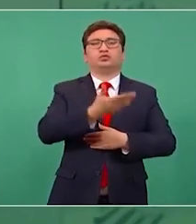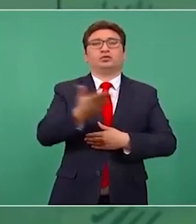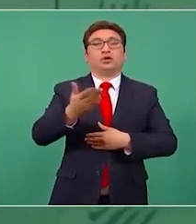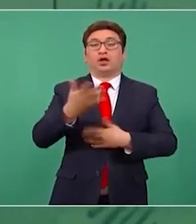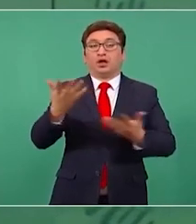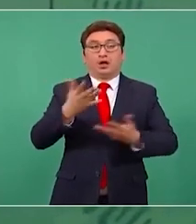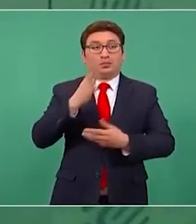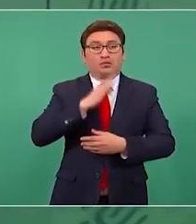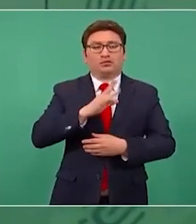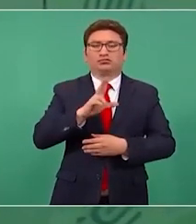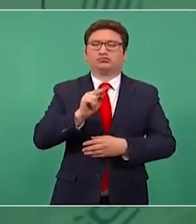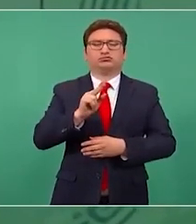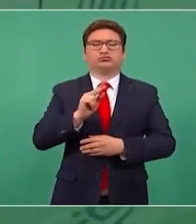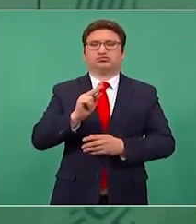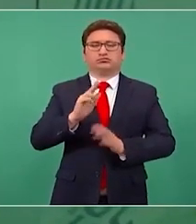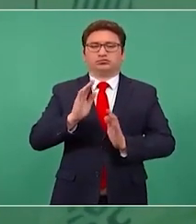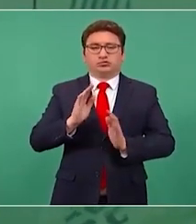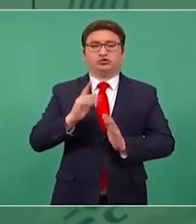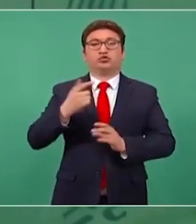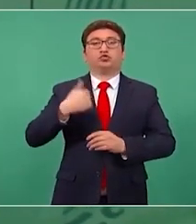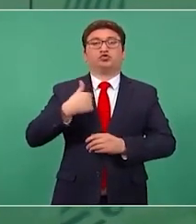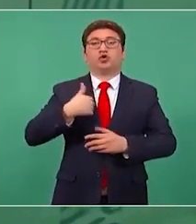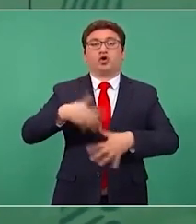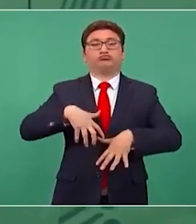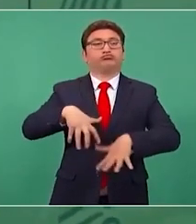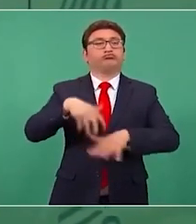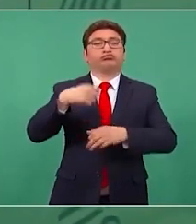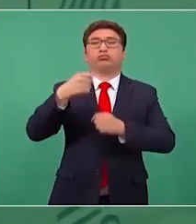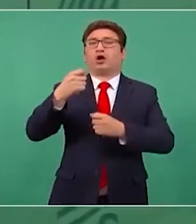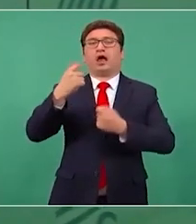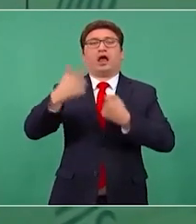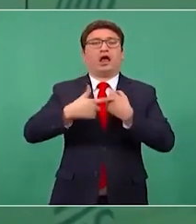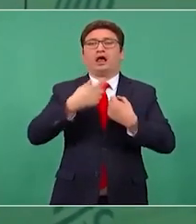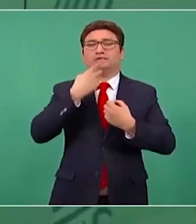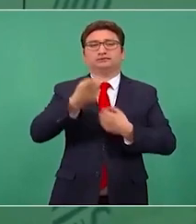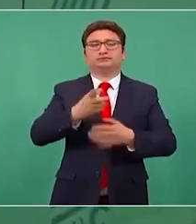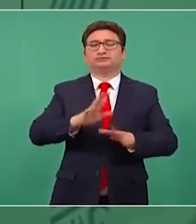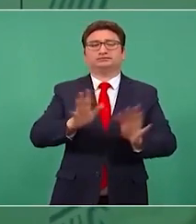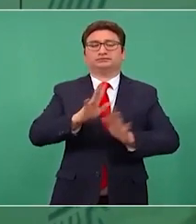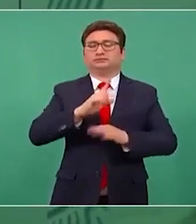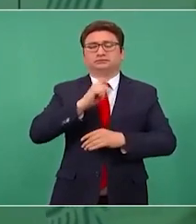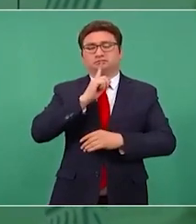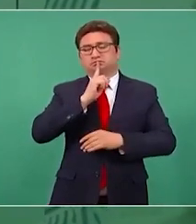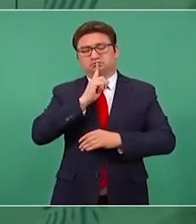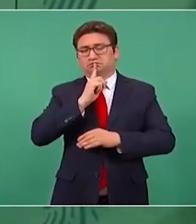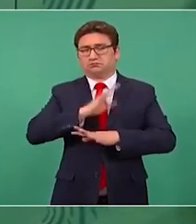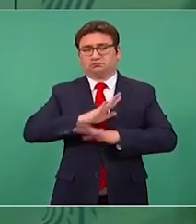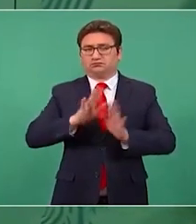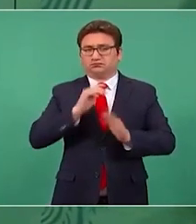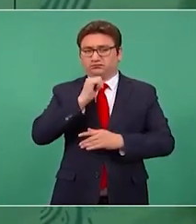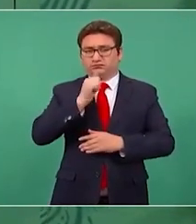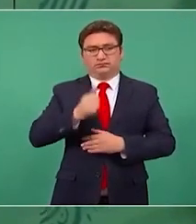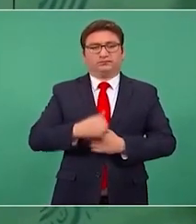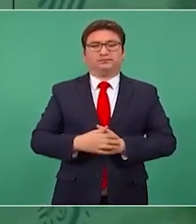ninguna manifestación de ningún tipo ni en casos